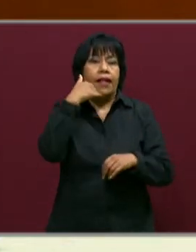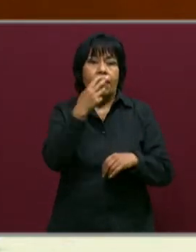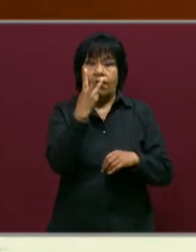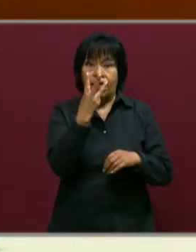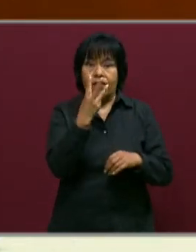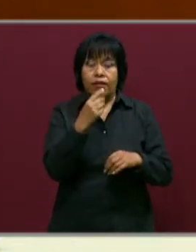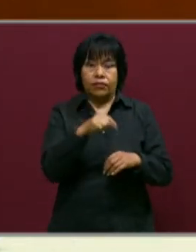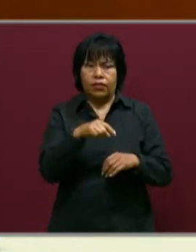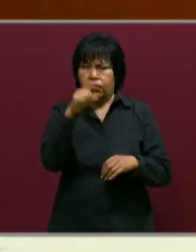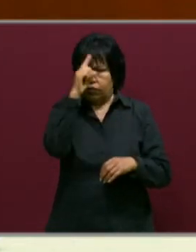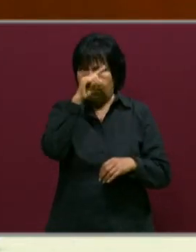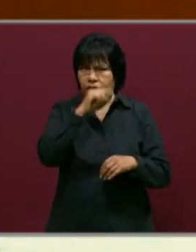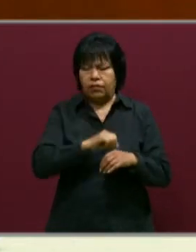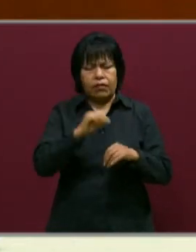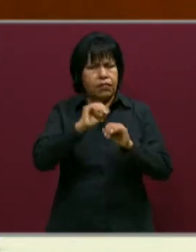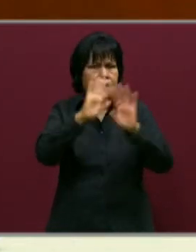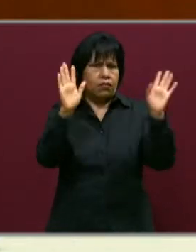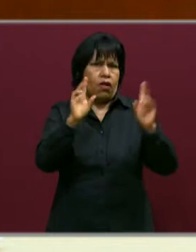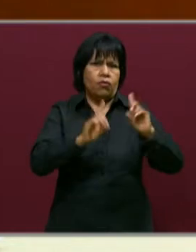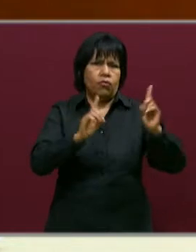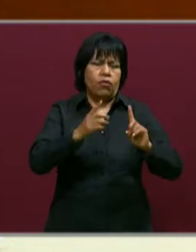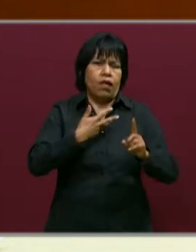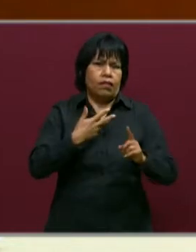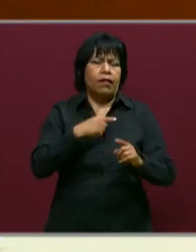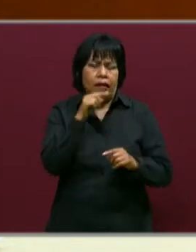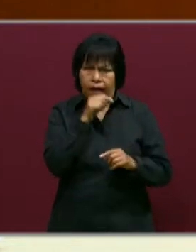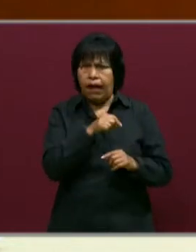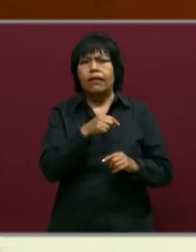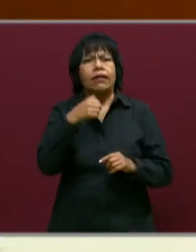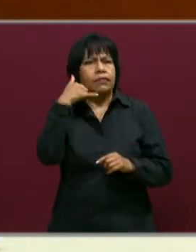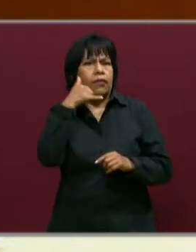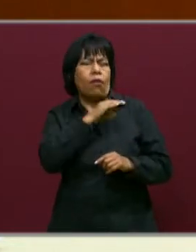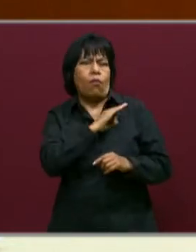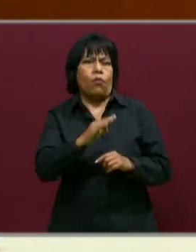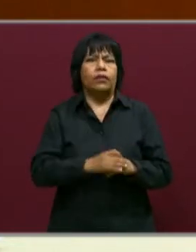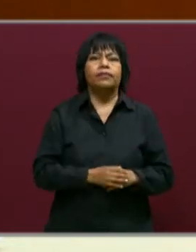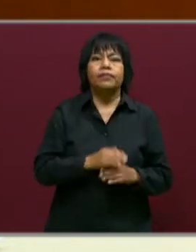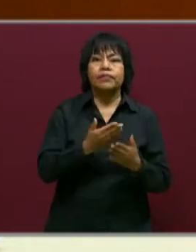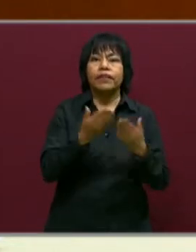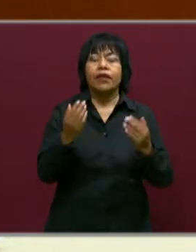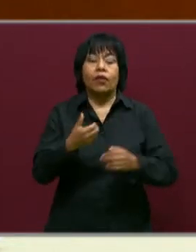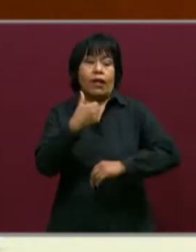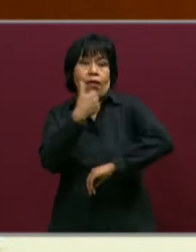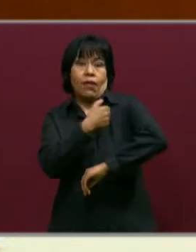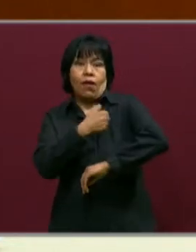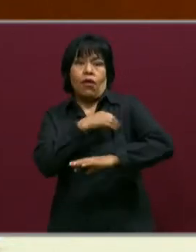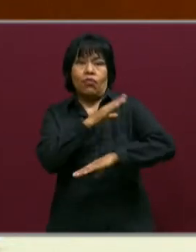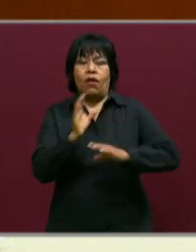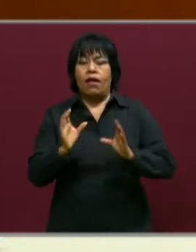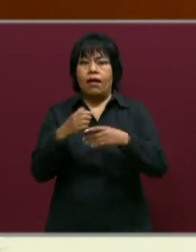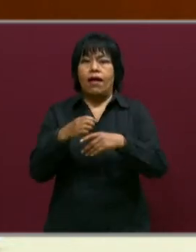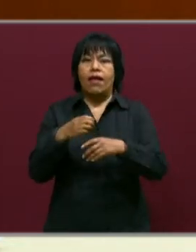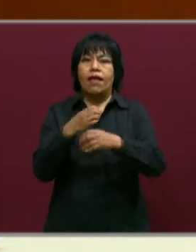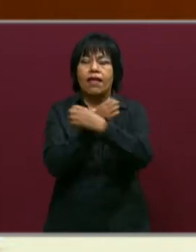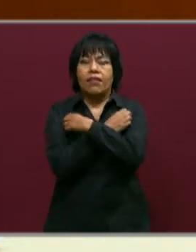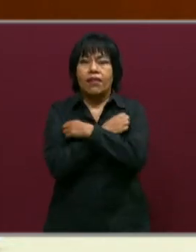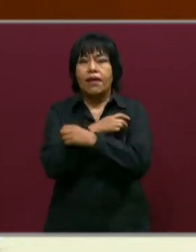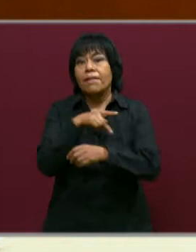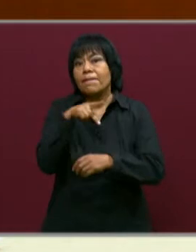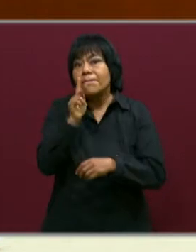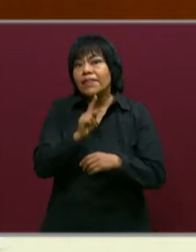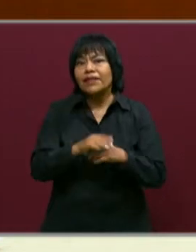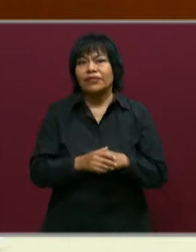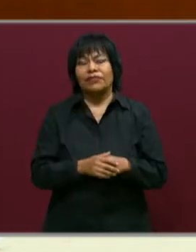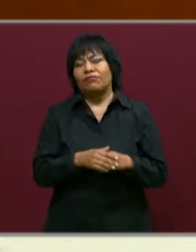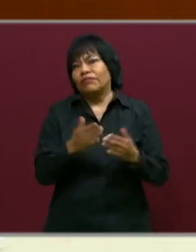orientación y le aclararán cualquier duda. Y bueno, estamos en periodo de vacunación de toda la comunidad educativa, pero a pesar de ello,